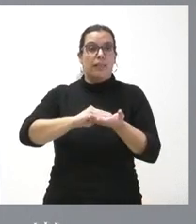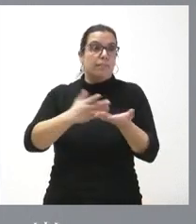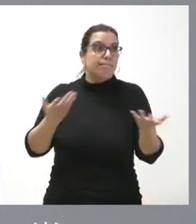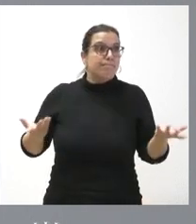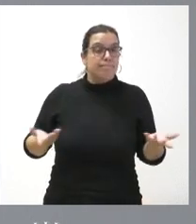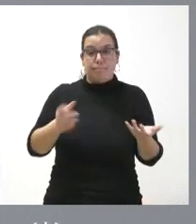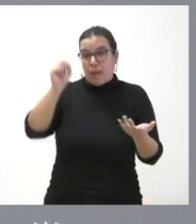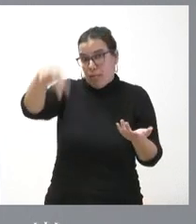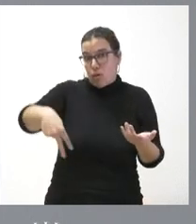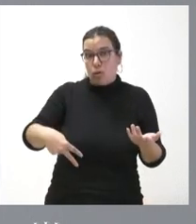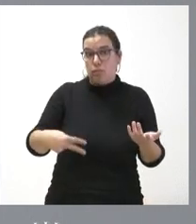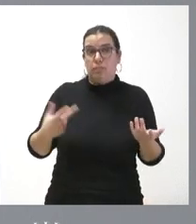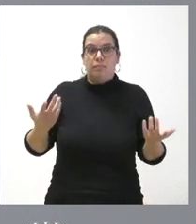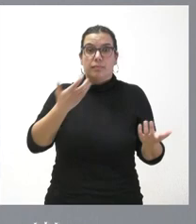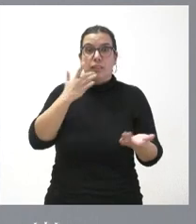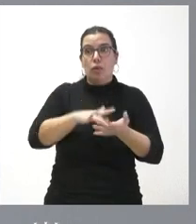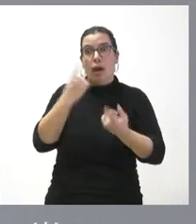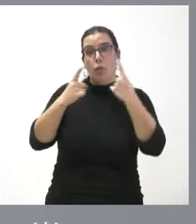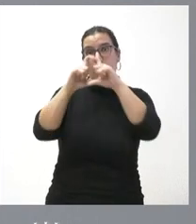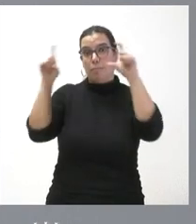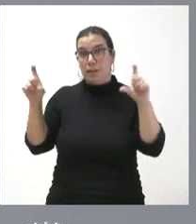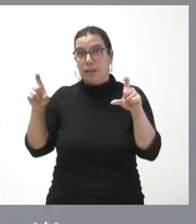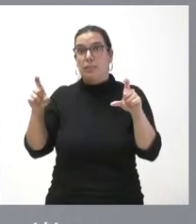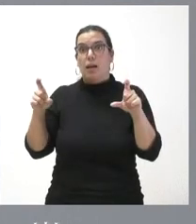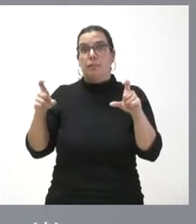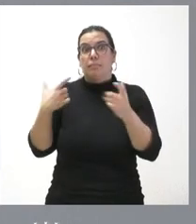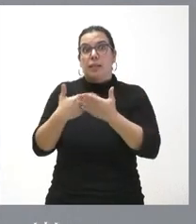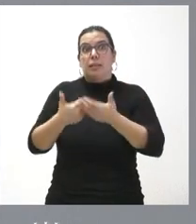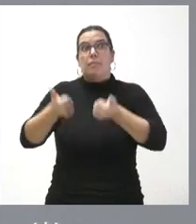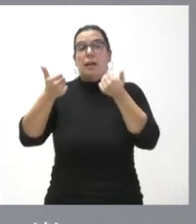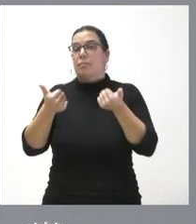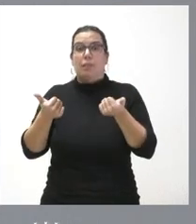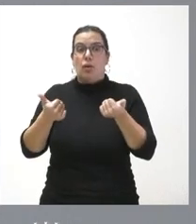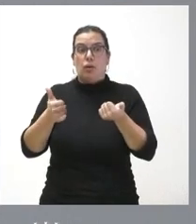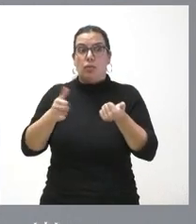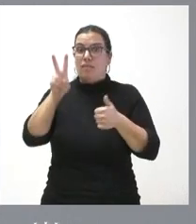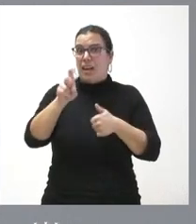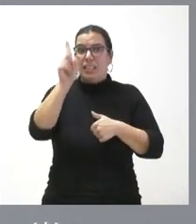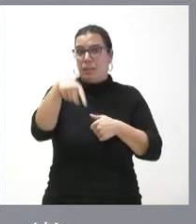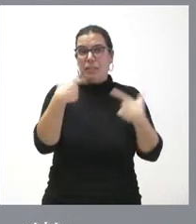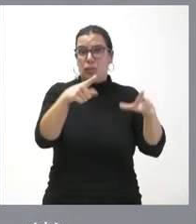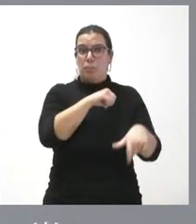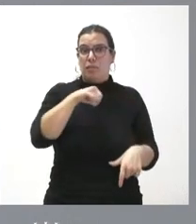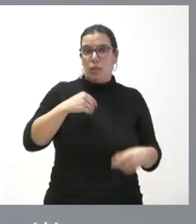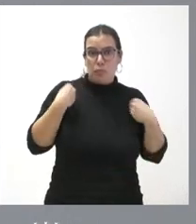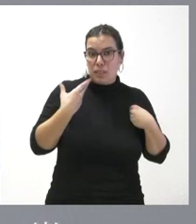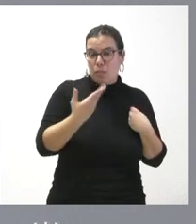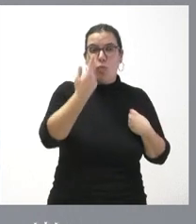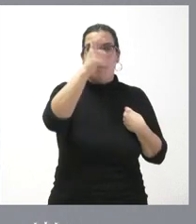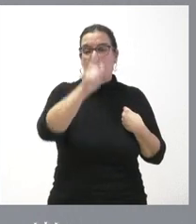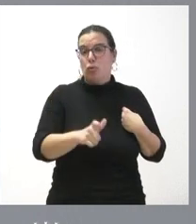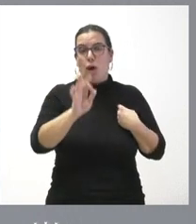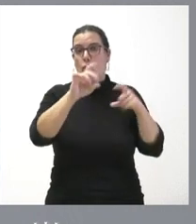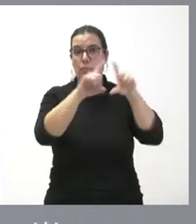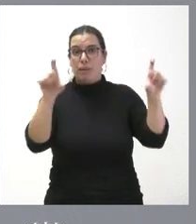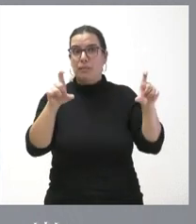tiene usted razón en el que hay empresas que podrían ofrecer más garantías pero esto podría valer para el sector privado en el sector privado una persona singular una empresa pues